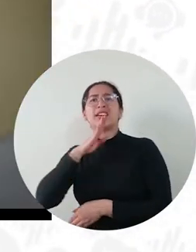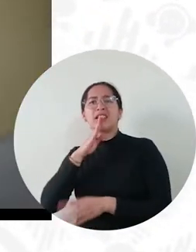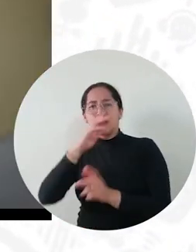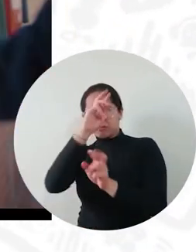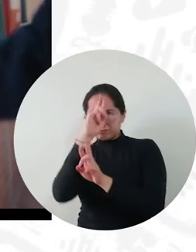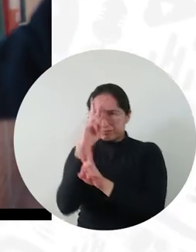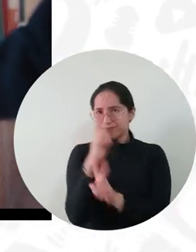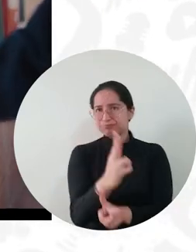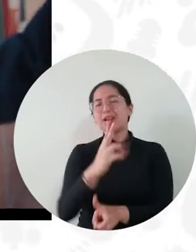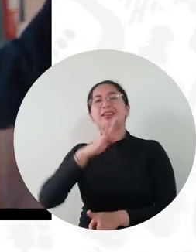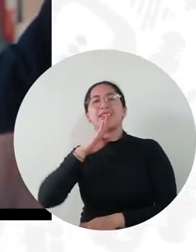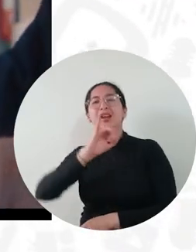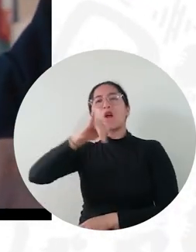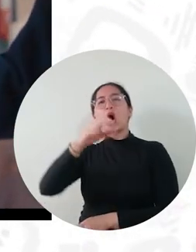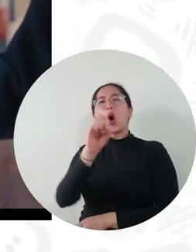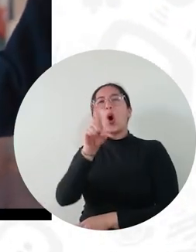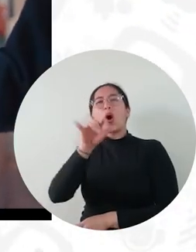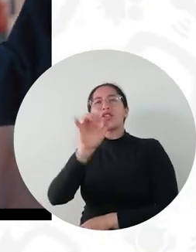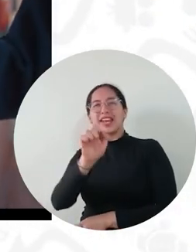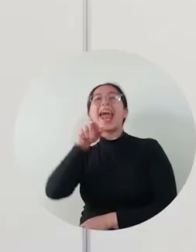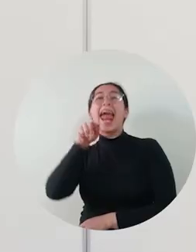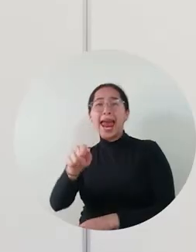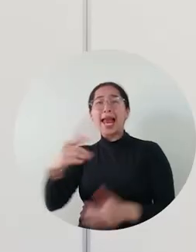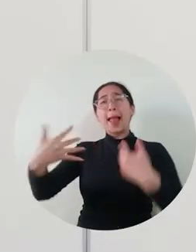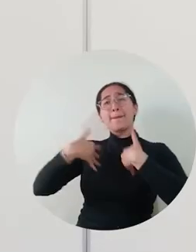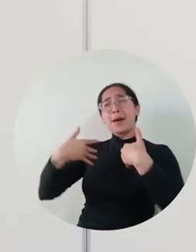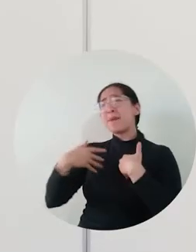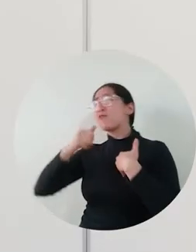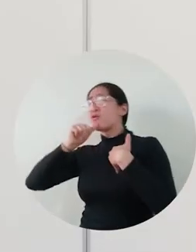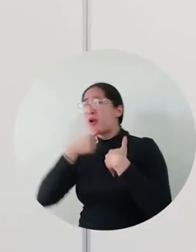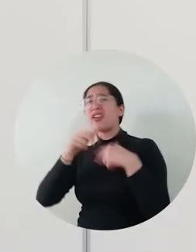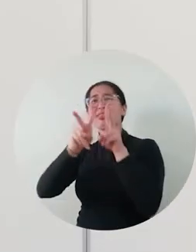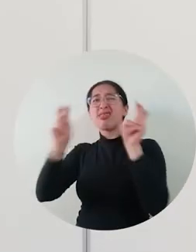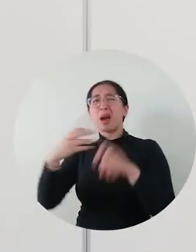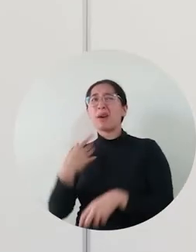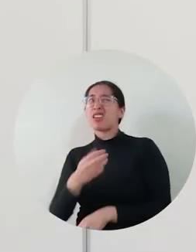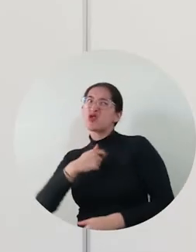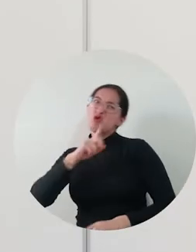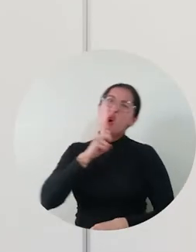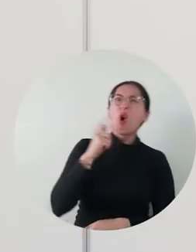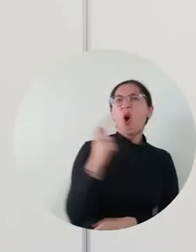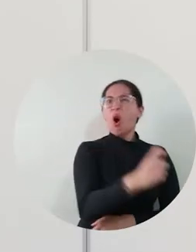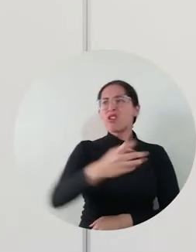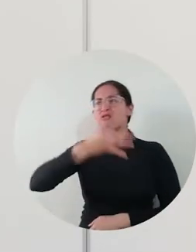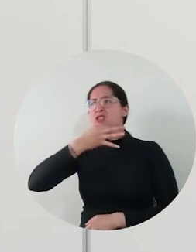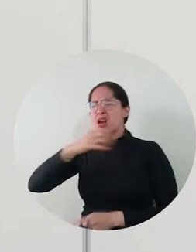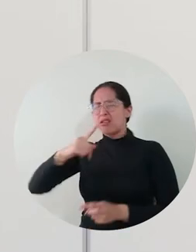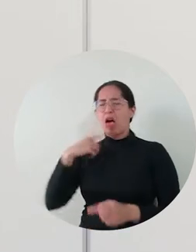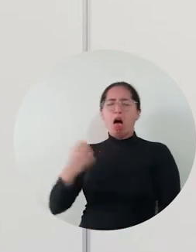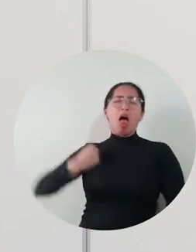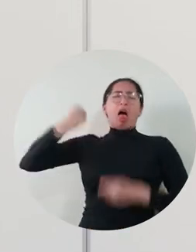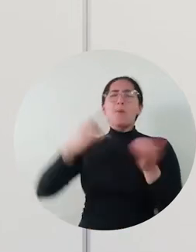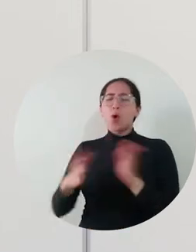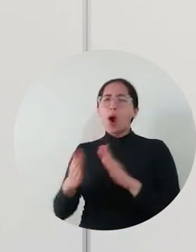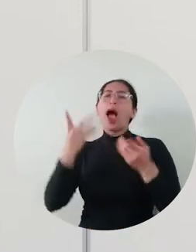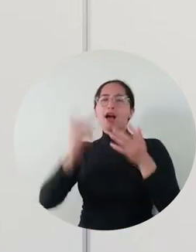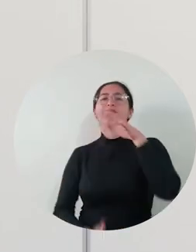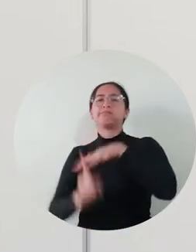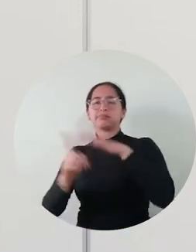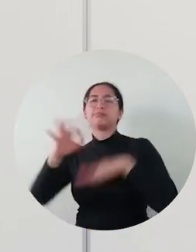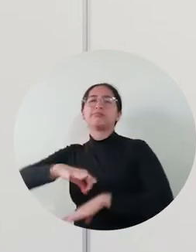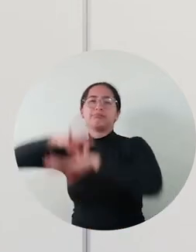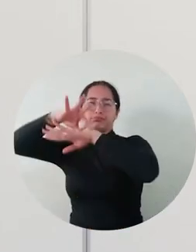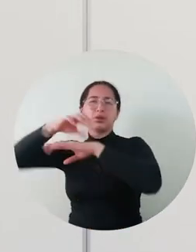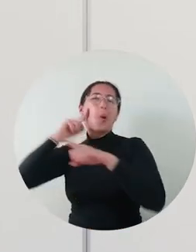Sergio Urrego, quien fue víctima de homofobia. En Santa Marta existe este gran campus universitario, trabajando por la